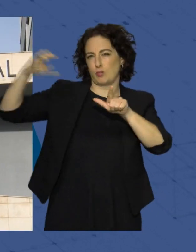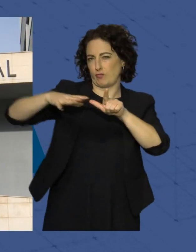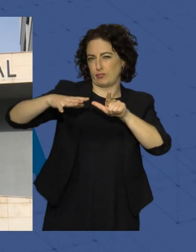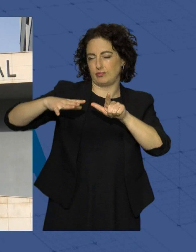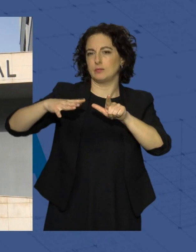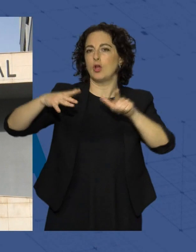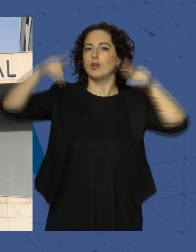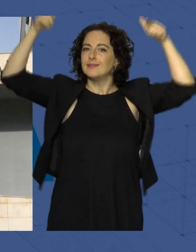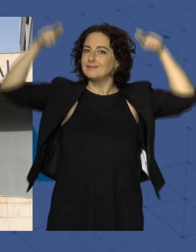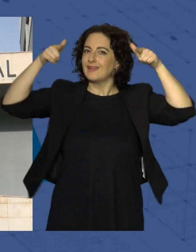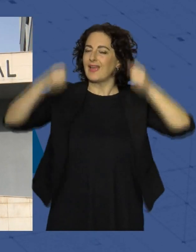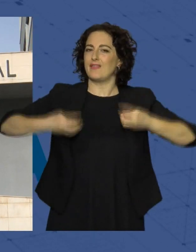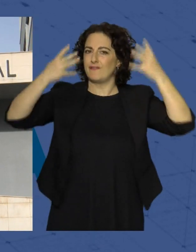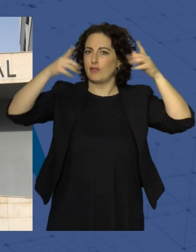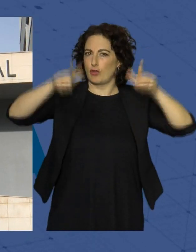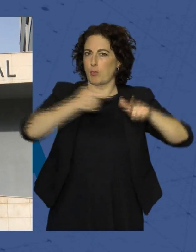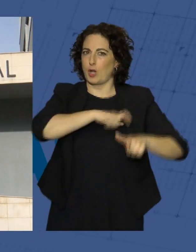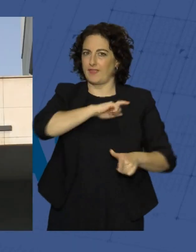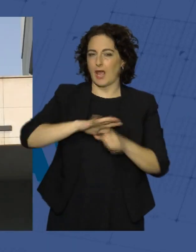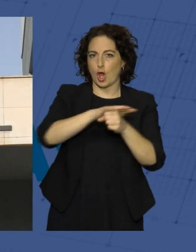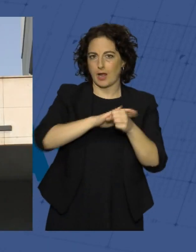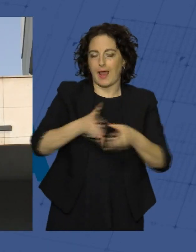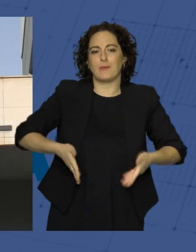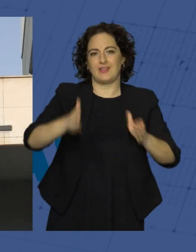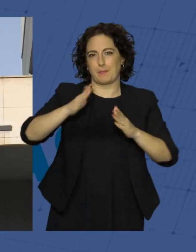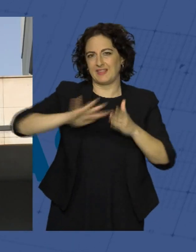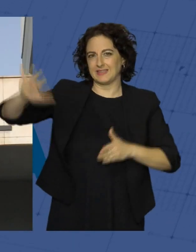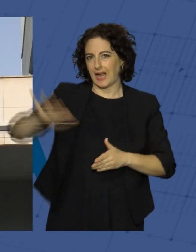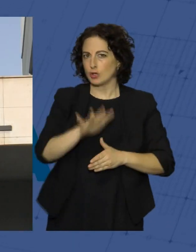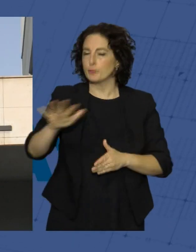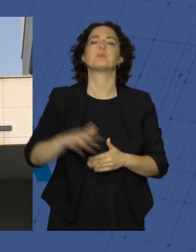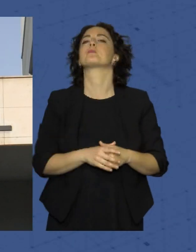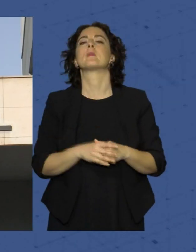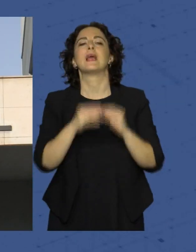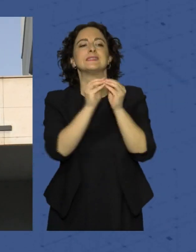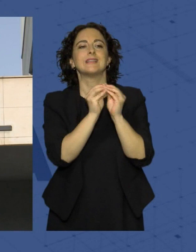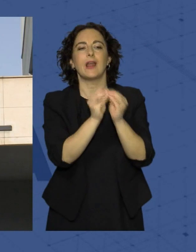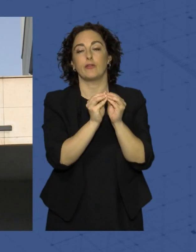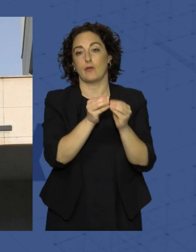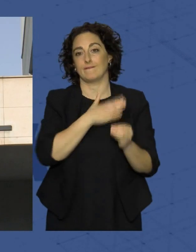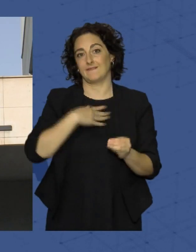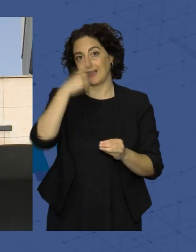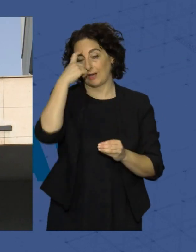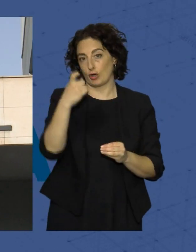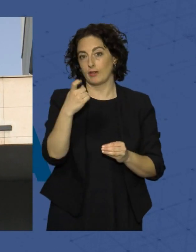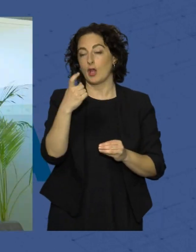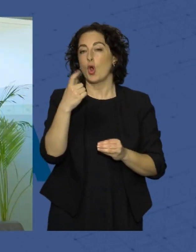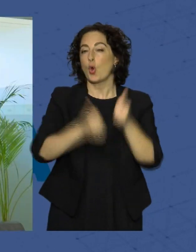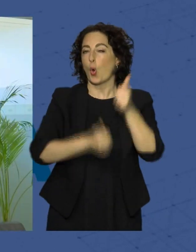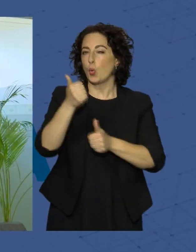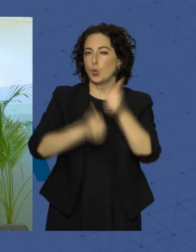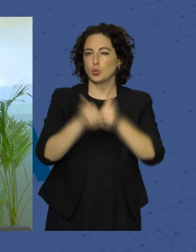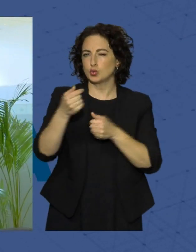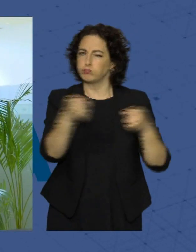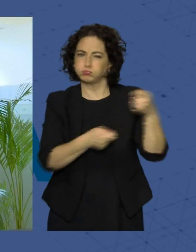cubierta del edificio de la Policía Local en la avenida Mediterráneo. Una instalación que quiero recordar que fue además un concurso que tuvo muchísima